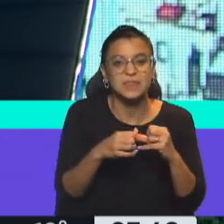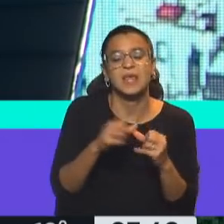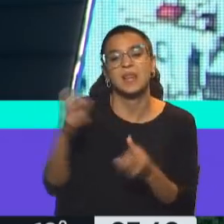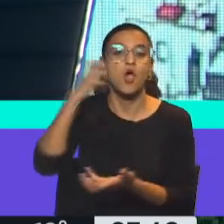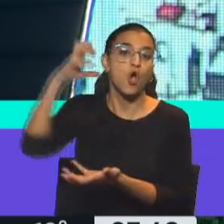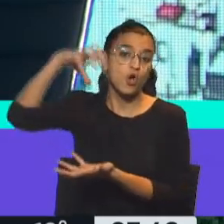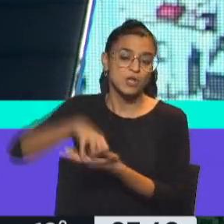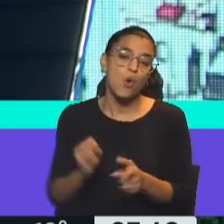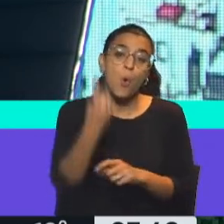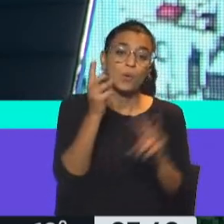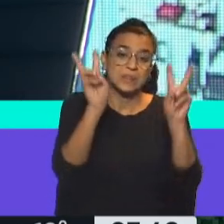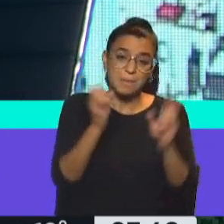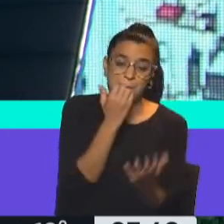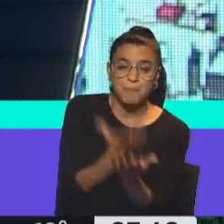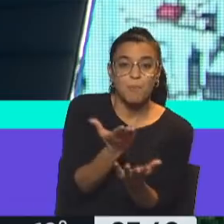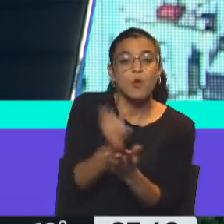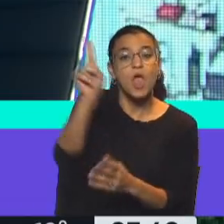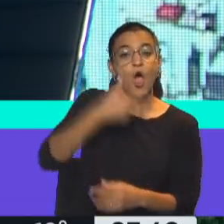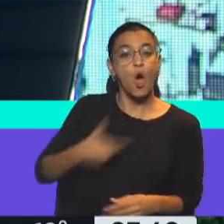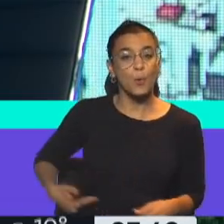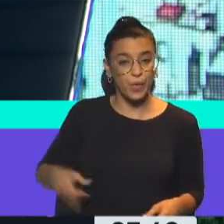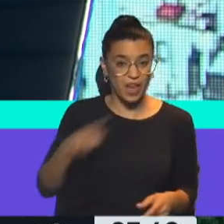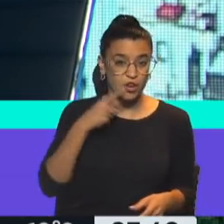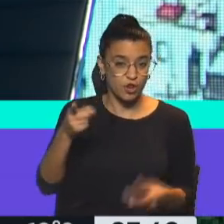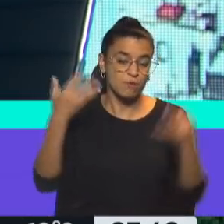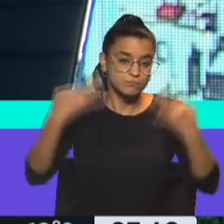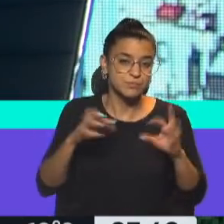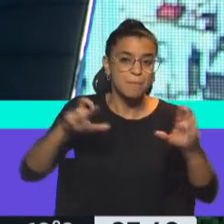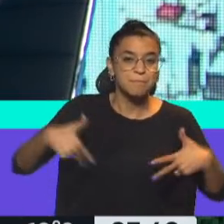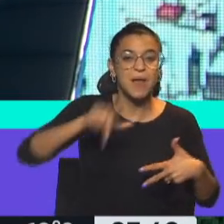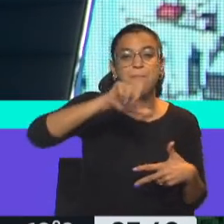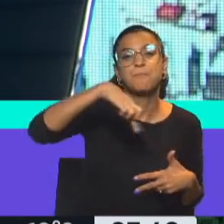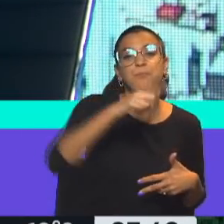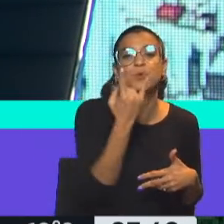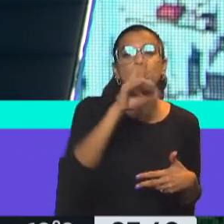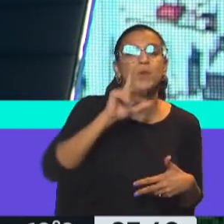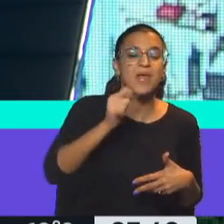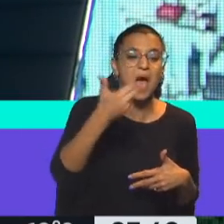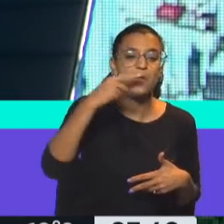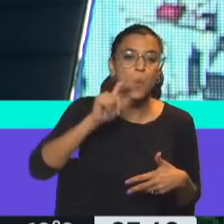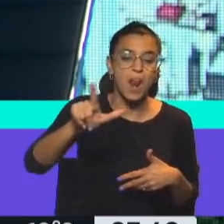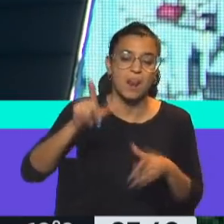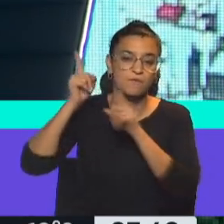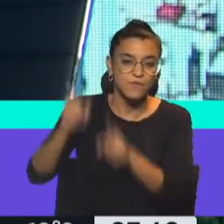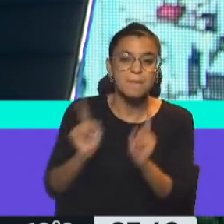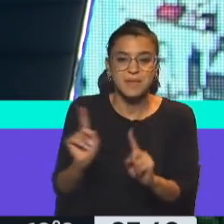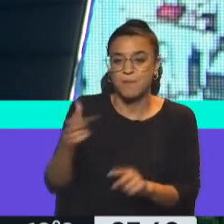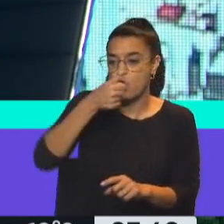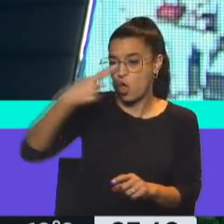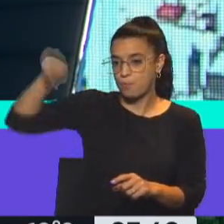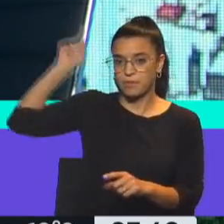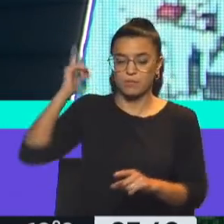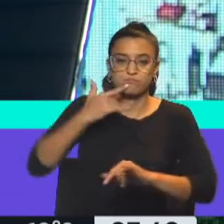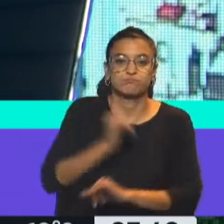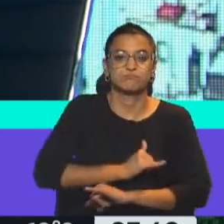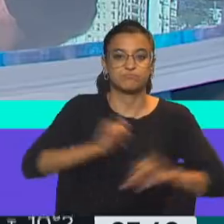y uno de los temas que propone el gobierno es precisamente el plan plurianual sustentable que anunció el domingo desde Olivos